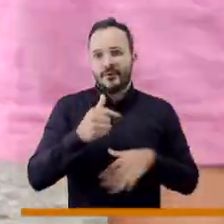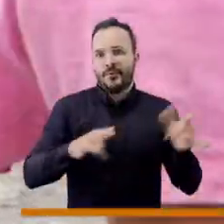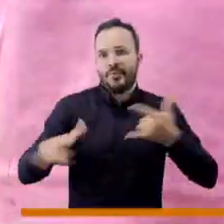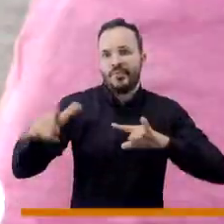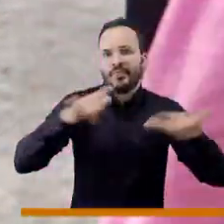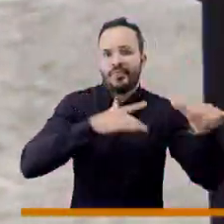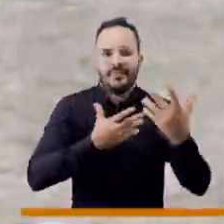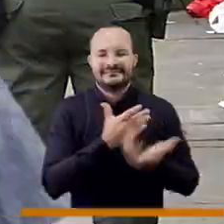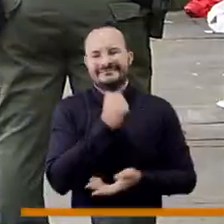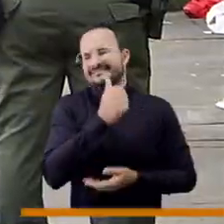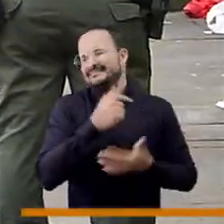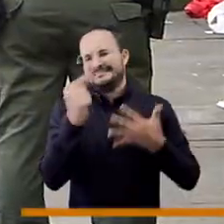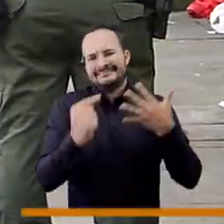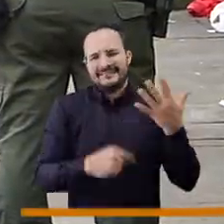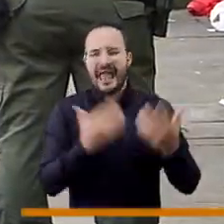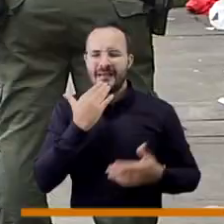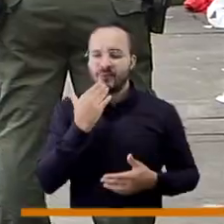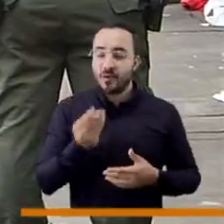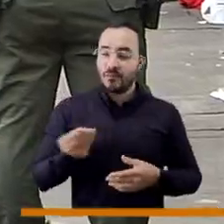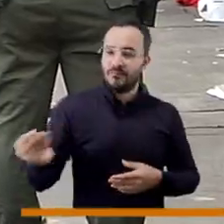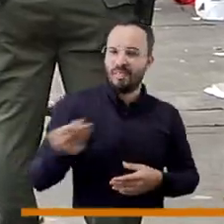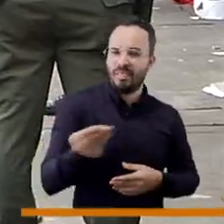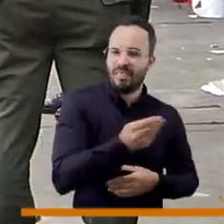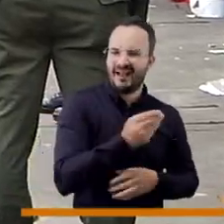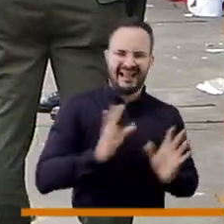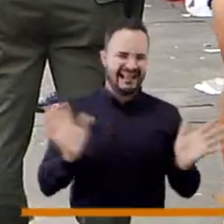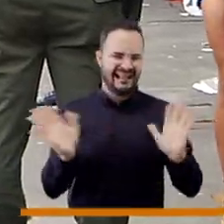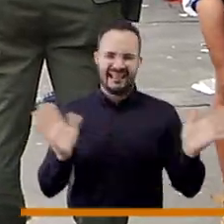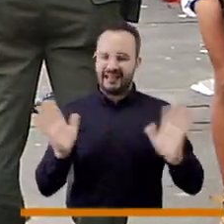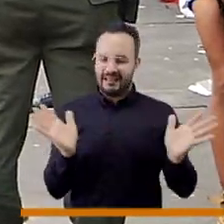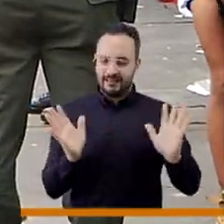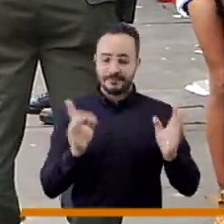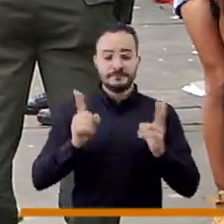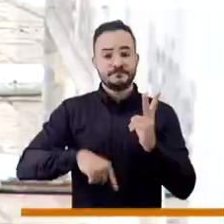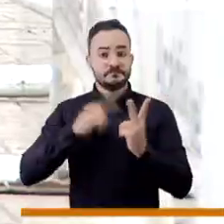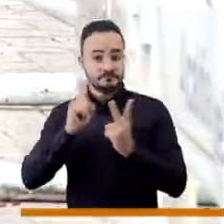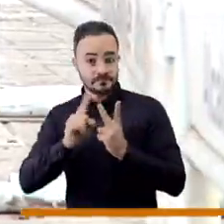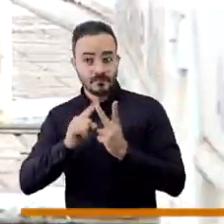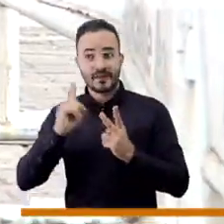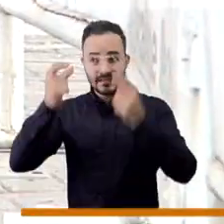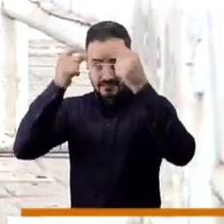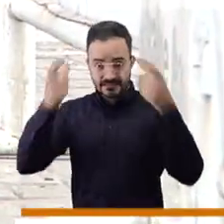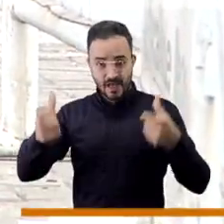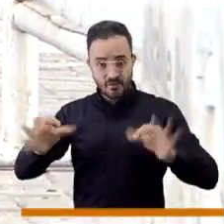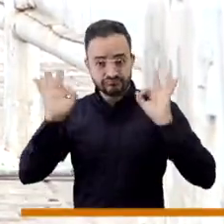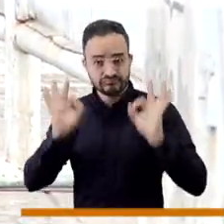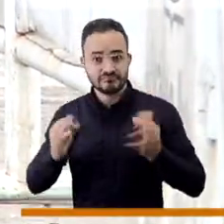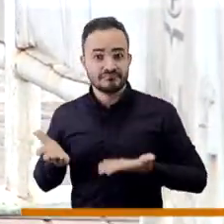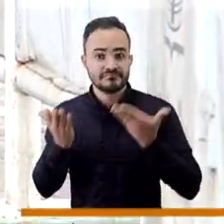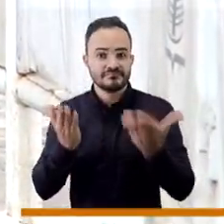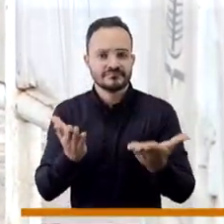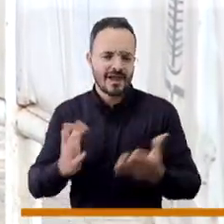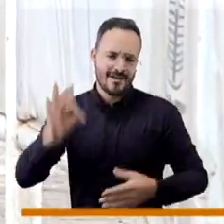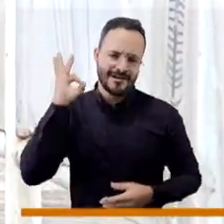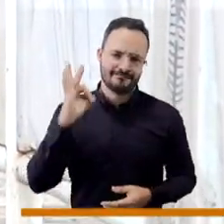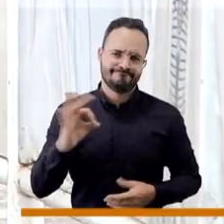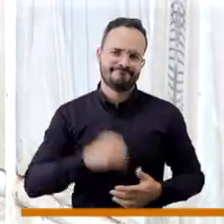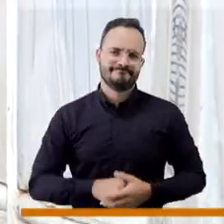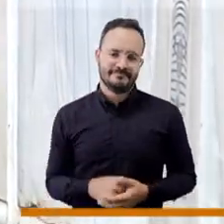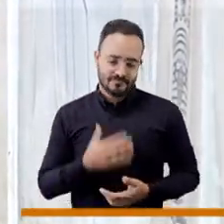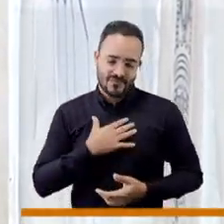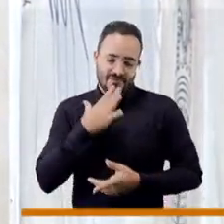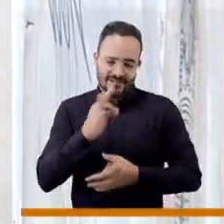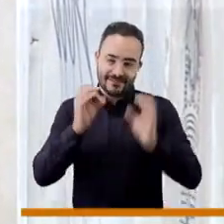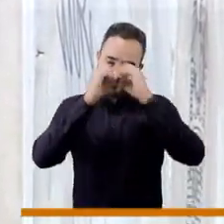mantiene el fenómeno. Si nadie diera limosna y hubiera una oferta de estado, que es lo que tenemos que hacer. Yo siempre me imagino,